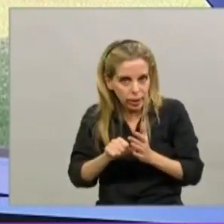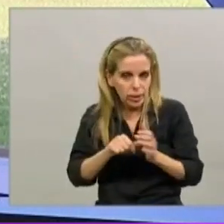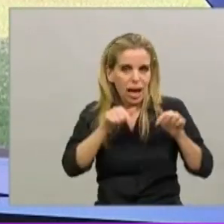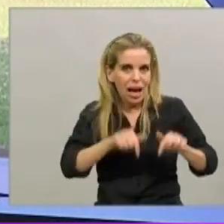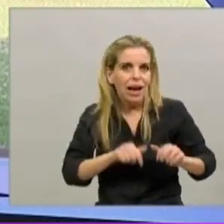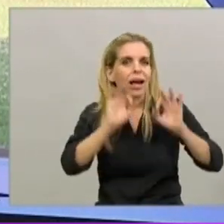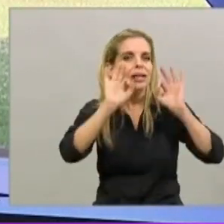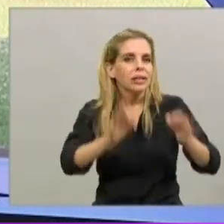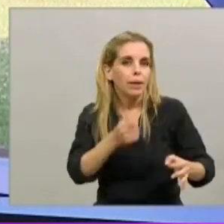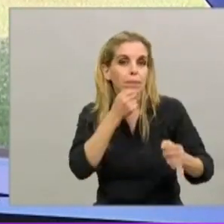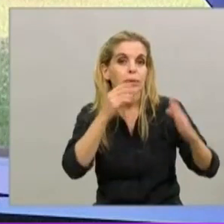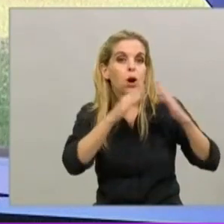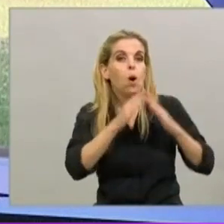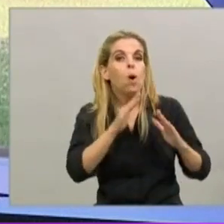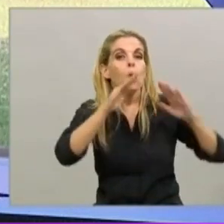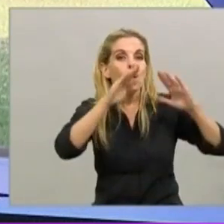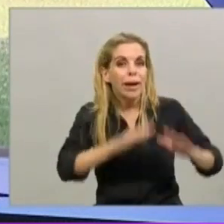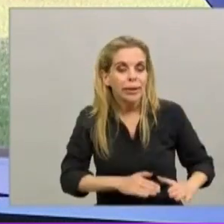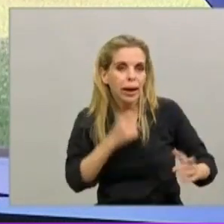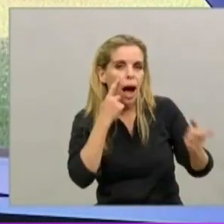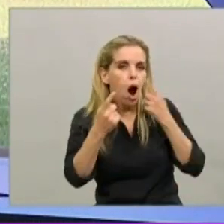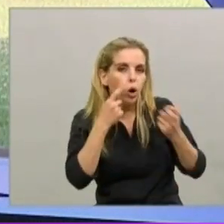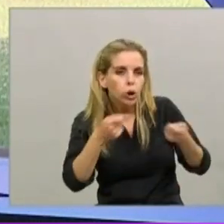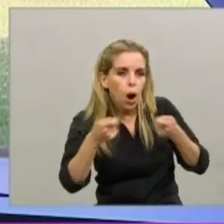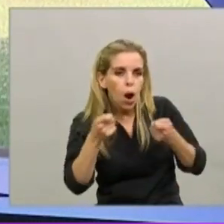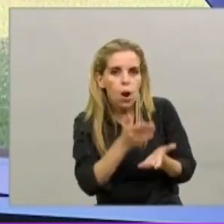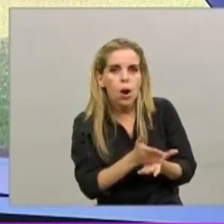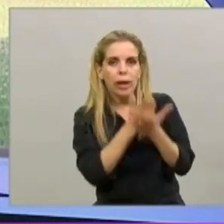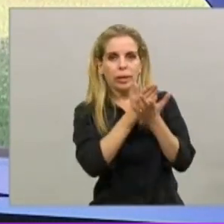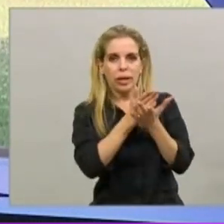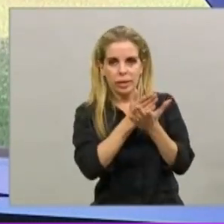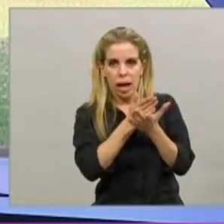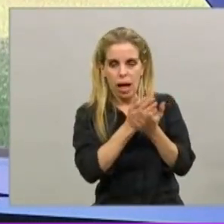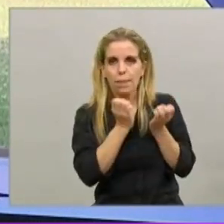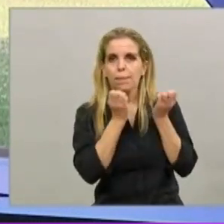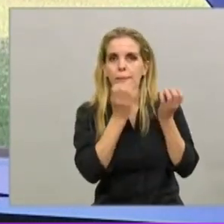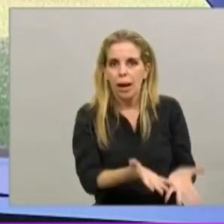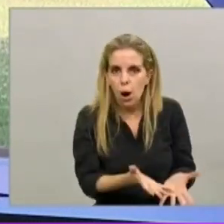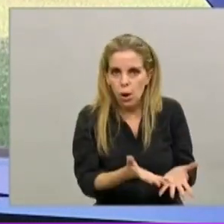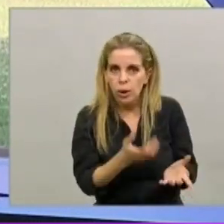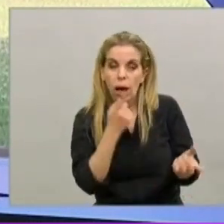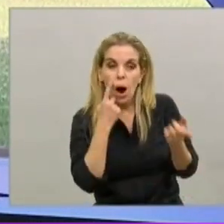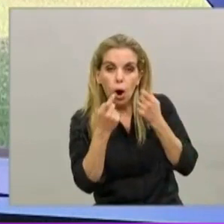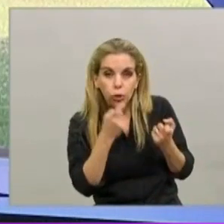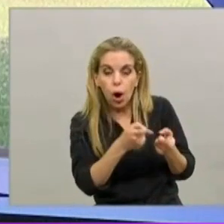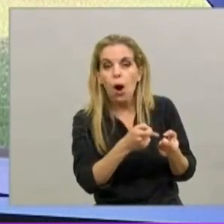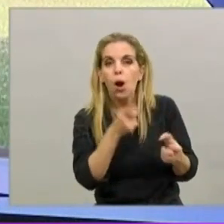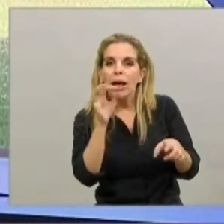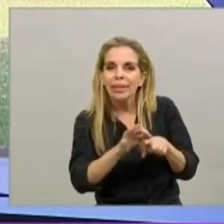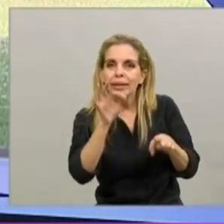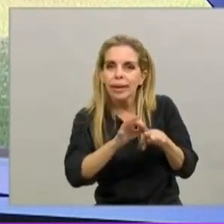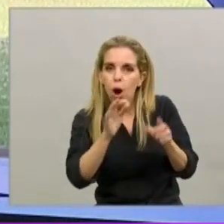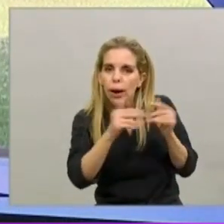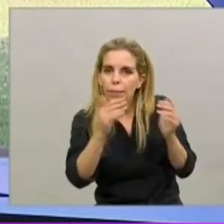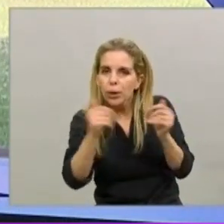una restricción mucho más estricta del contacto personal, y que se profundiza esta capacidad de detección e aislamiento, muchos